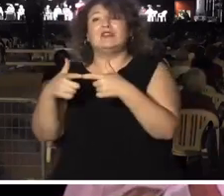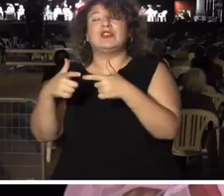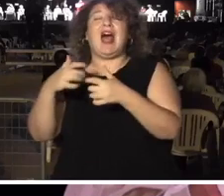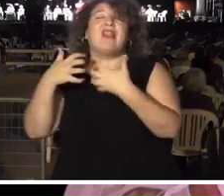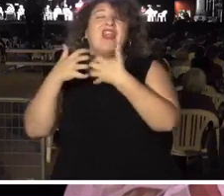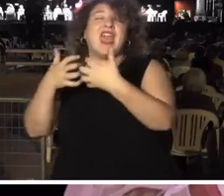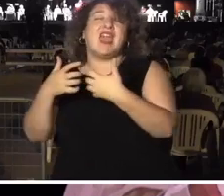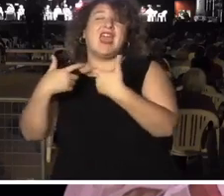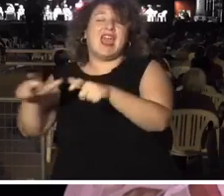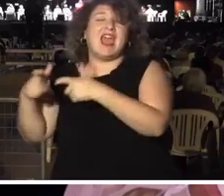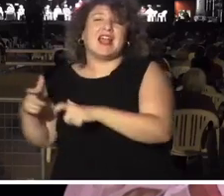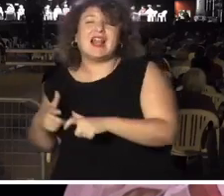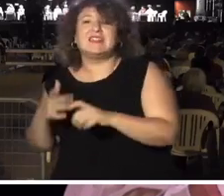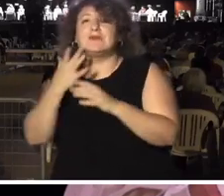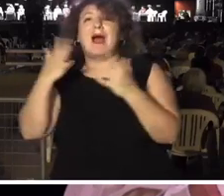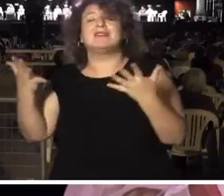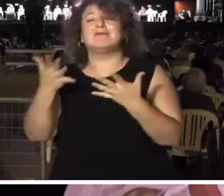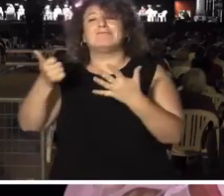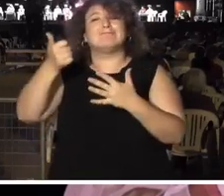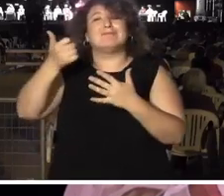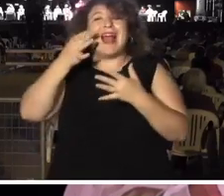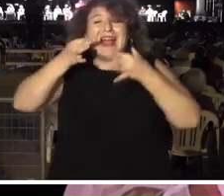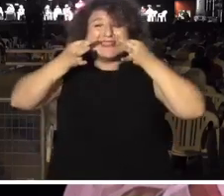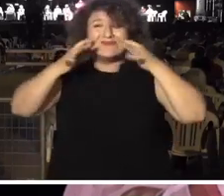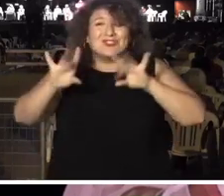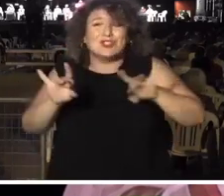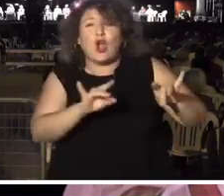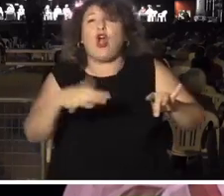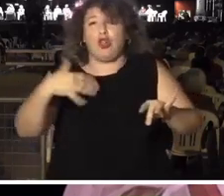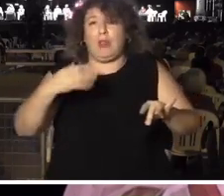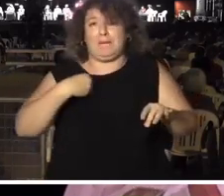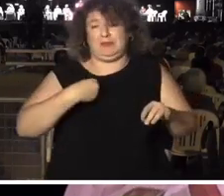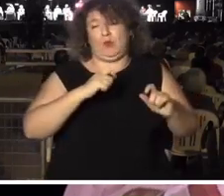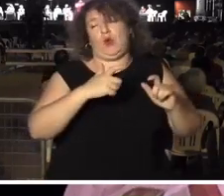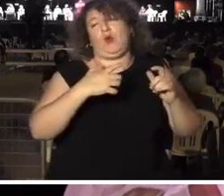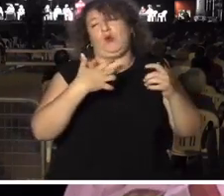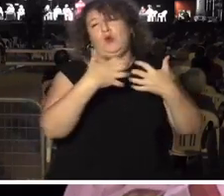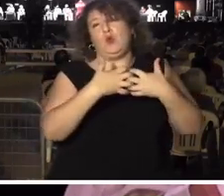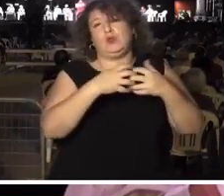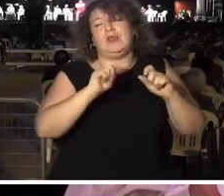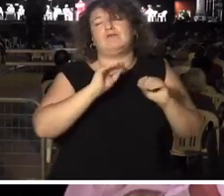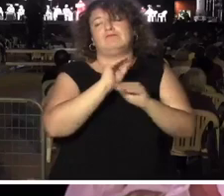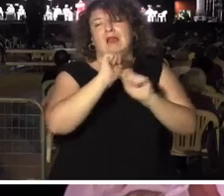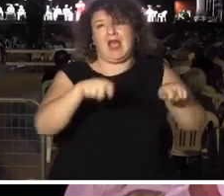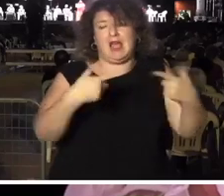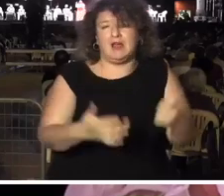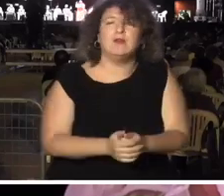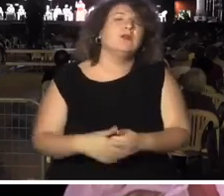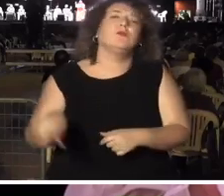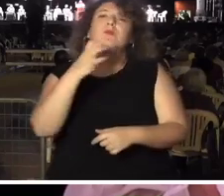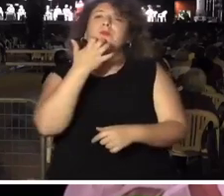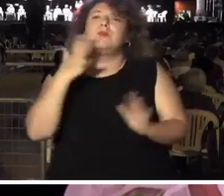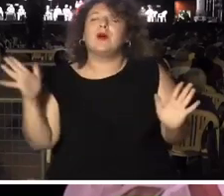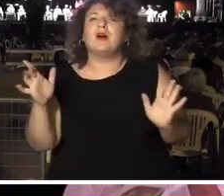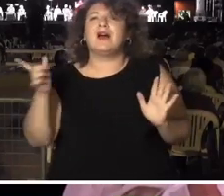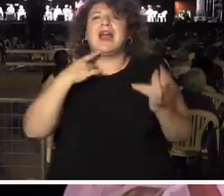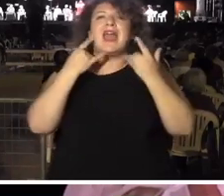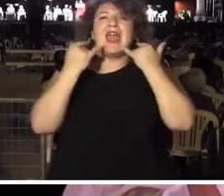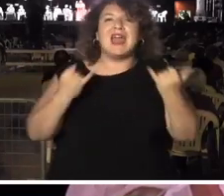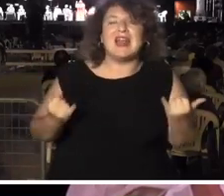Si ahora mismo la valla que rodea a la Europa rica, además de no dejar entrar a las personas migrantes, no dejar entrar energía,